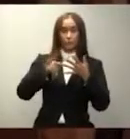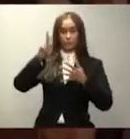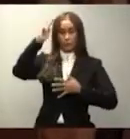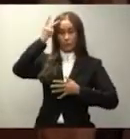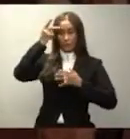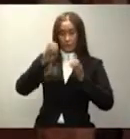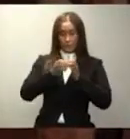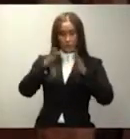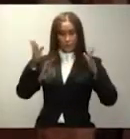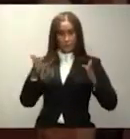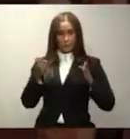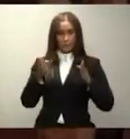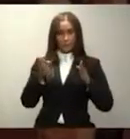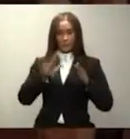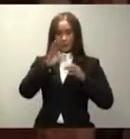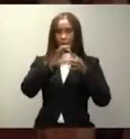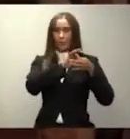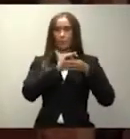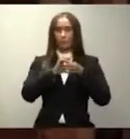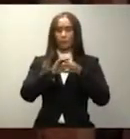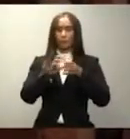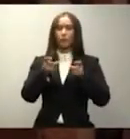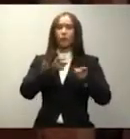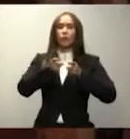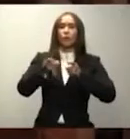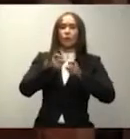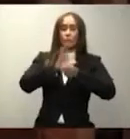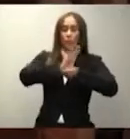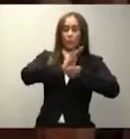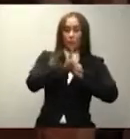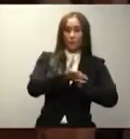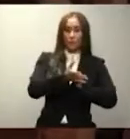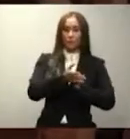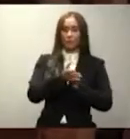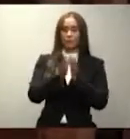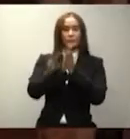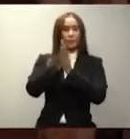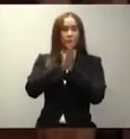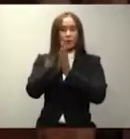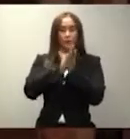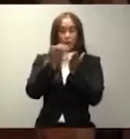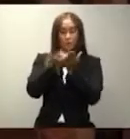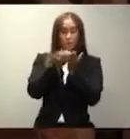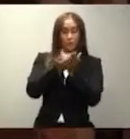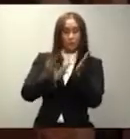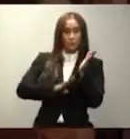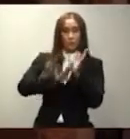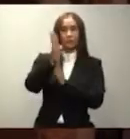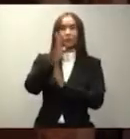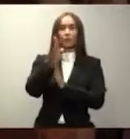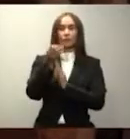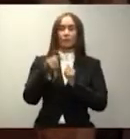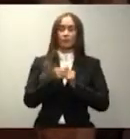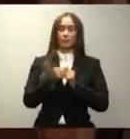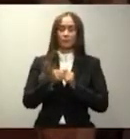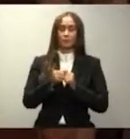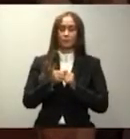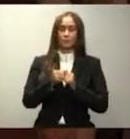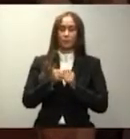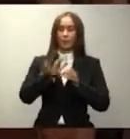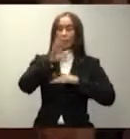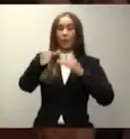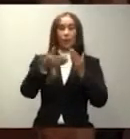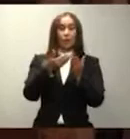controlar el virus, relanzar nuestra economía y salir más fortalecidos y en mejor posición. Todas estas